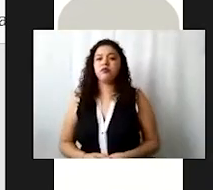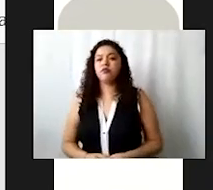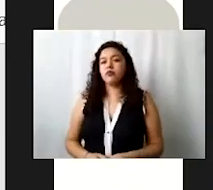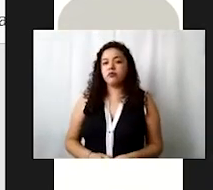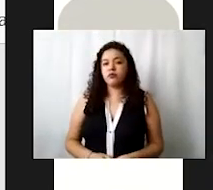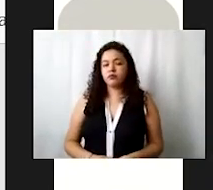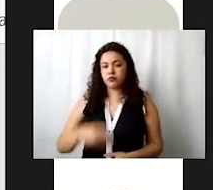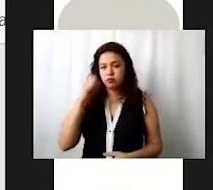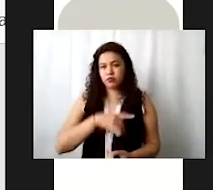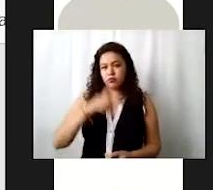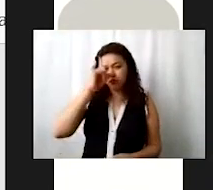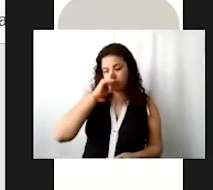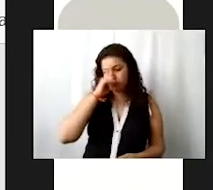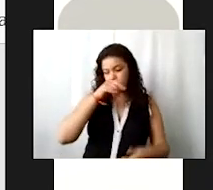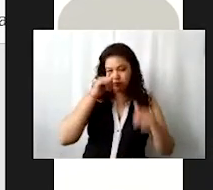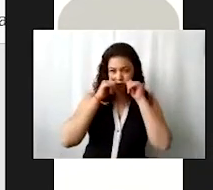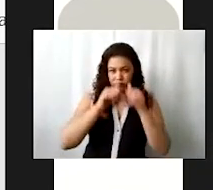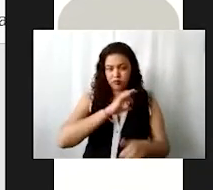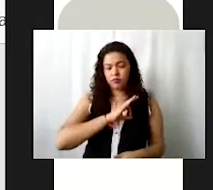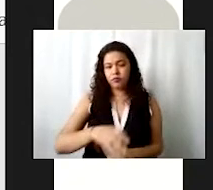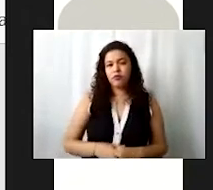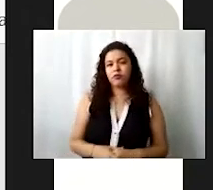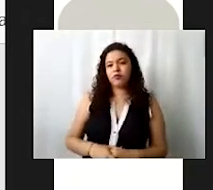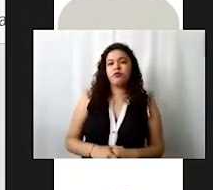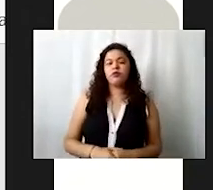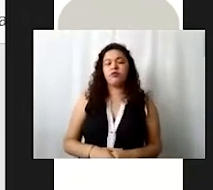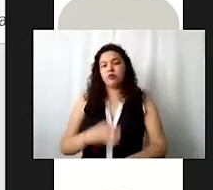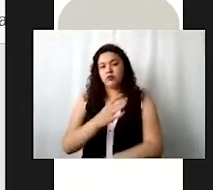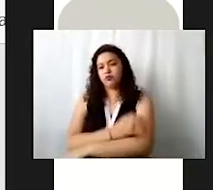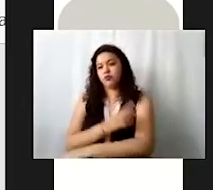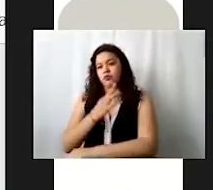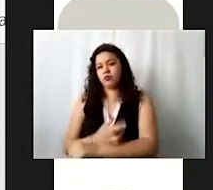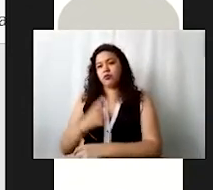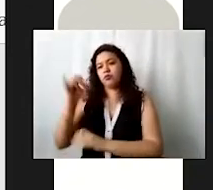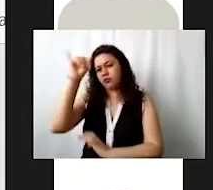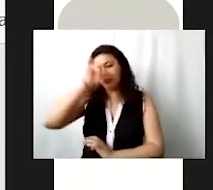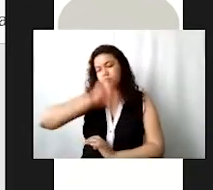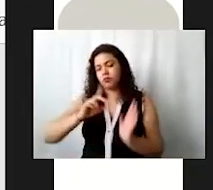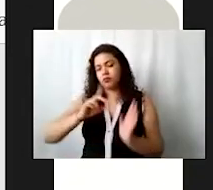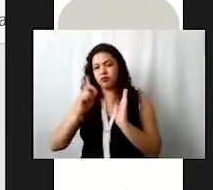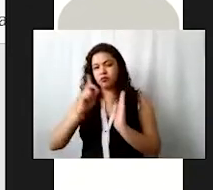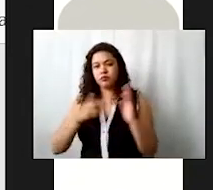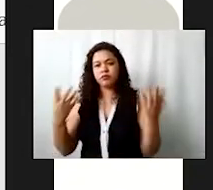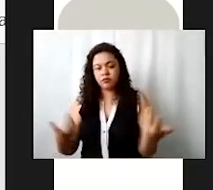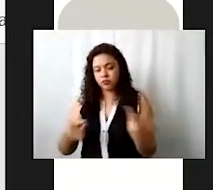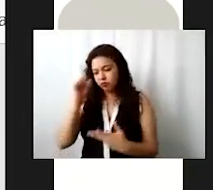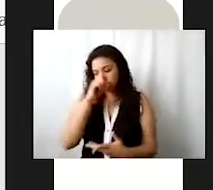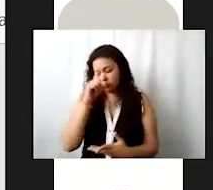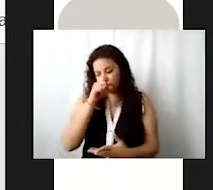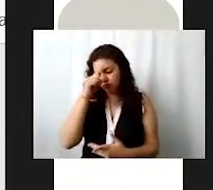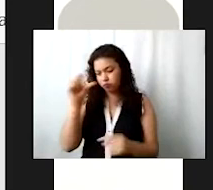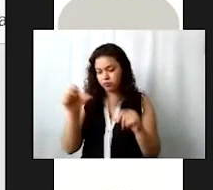de los asesores asistenciales vienen aquí el coordinador jefe de departamento los asesores del área